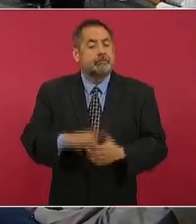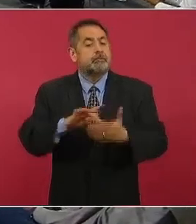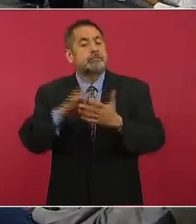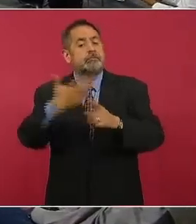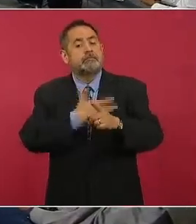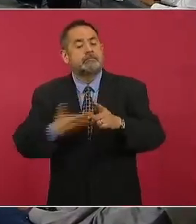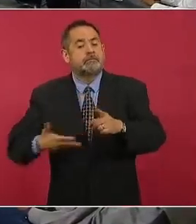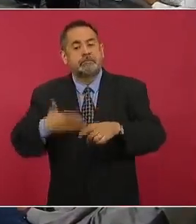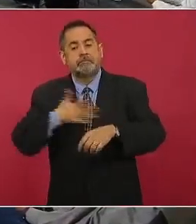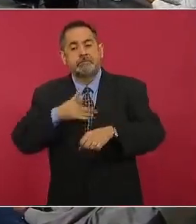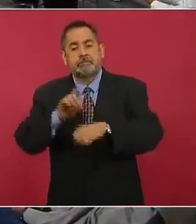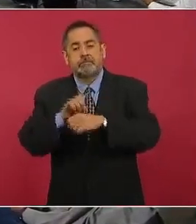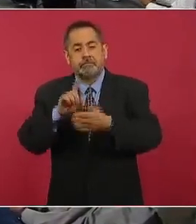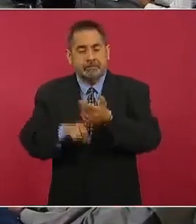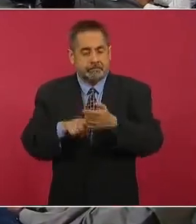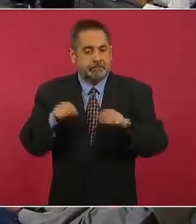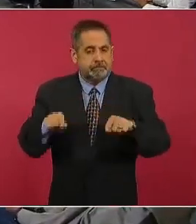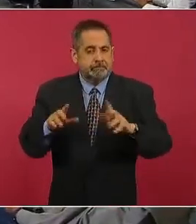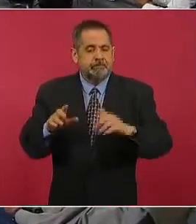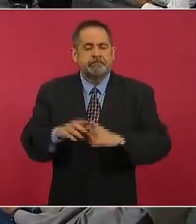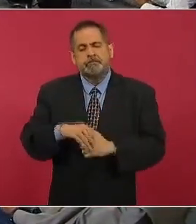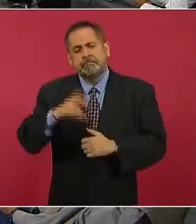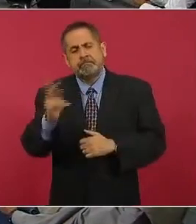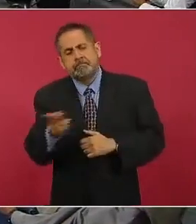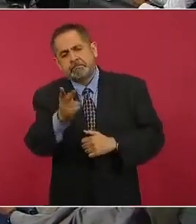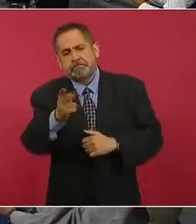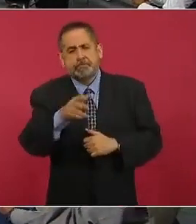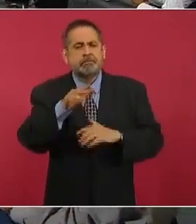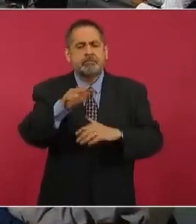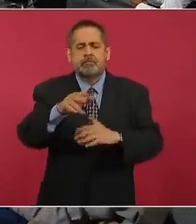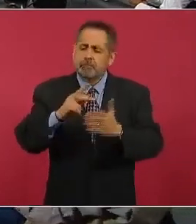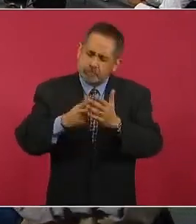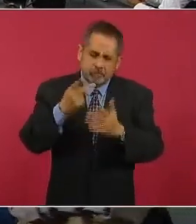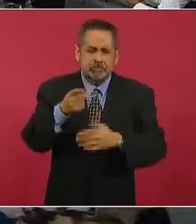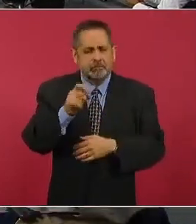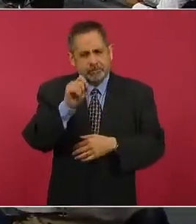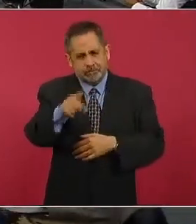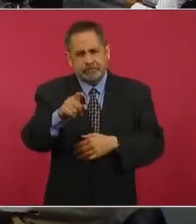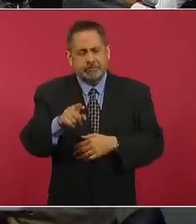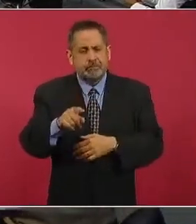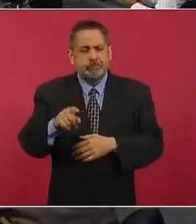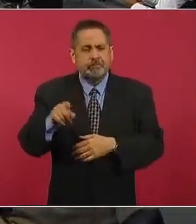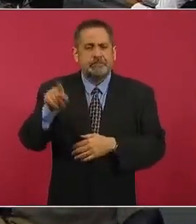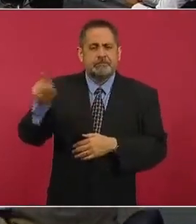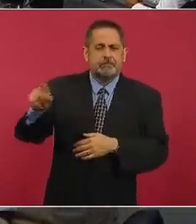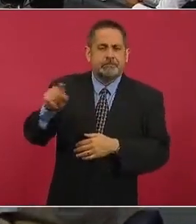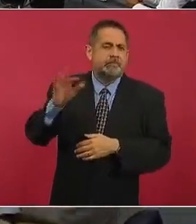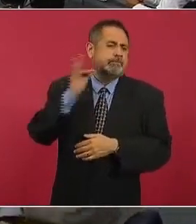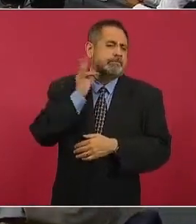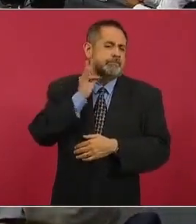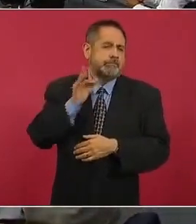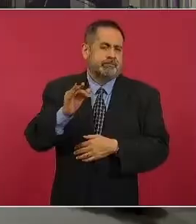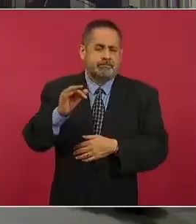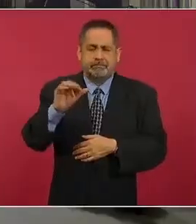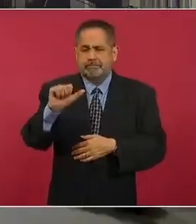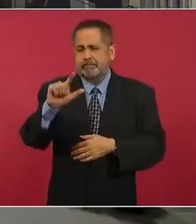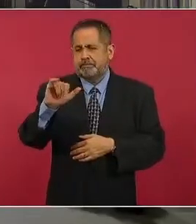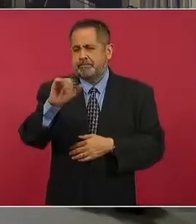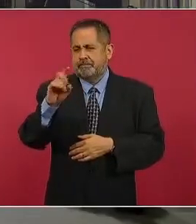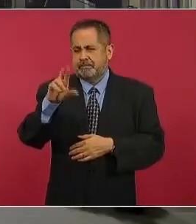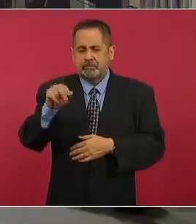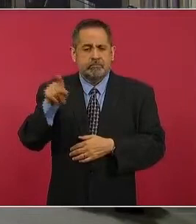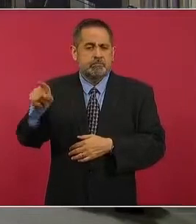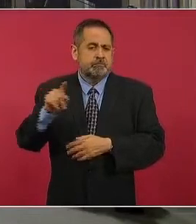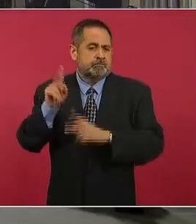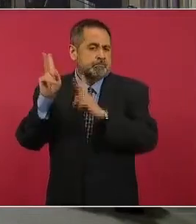presidente buen día Dalila Escobar de tiempo punto tv preguntarle insistir en el caso del fiscal Gertz Manero sobre este tema de los